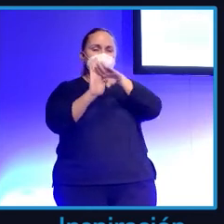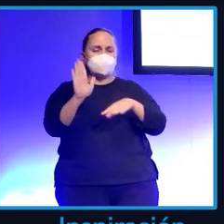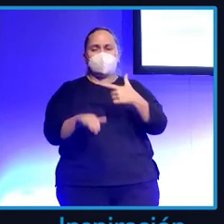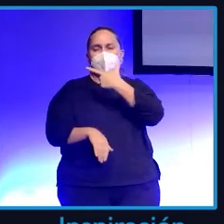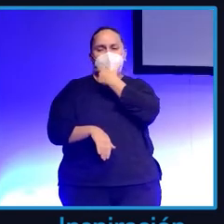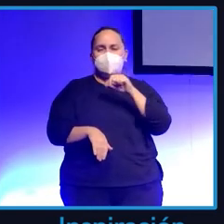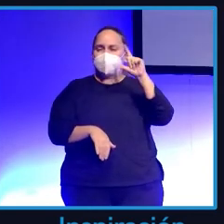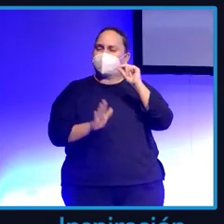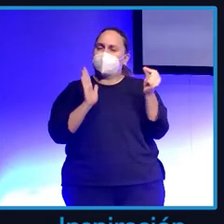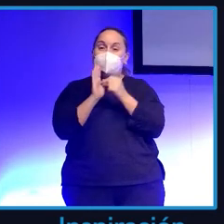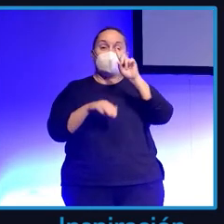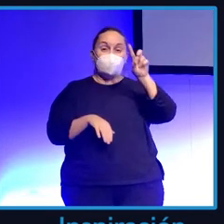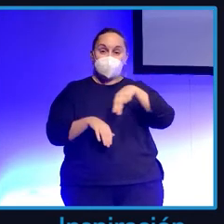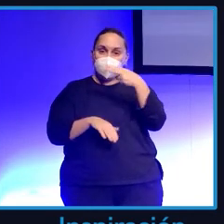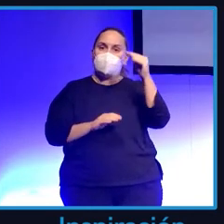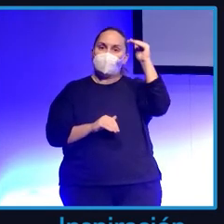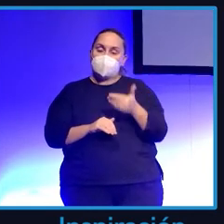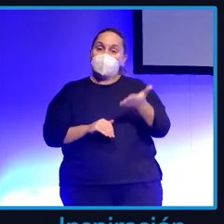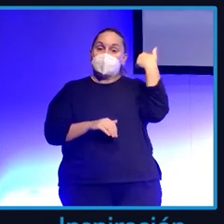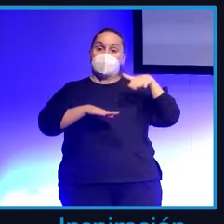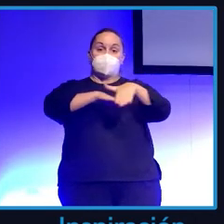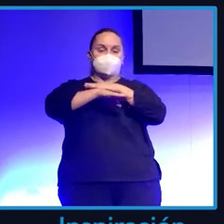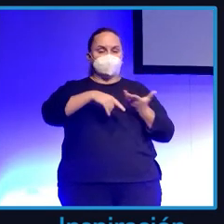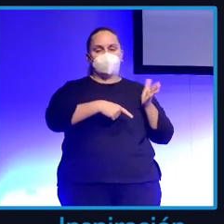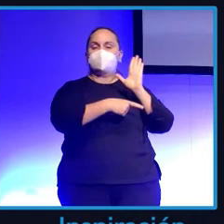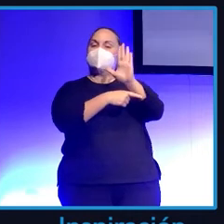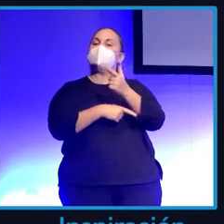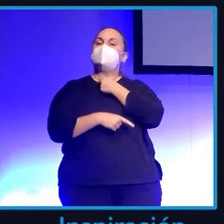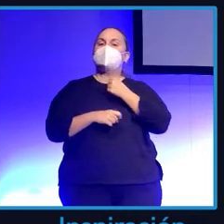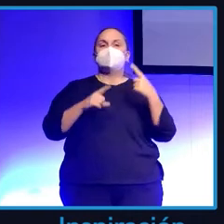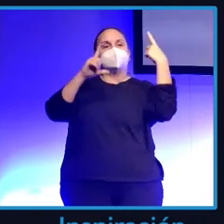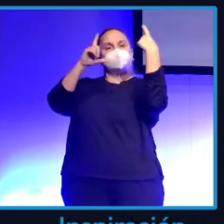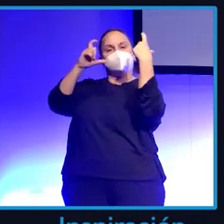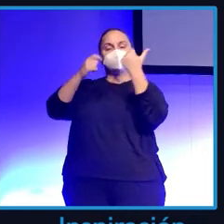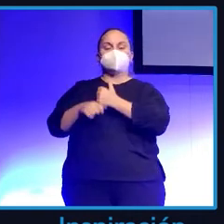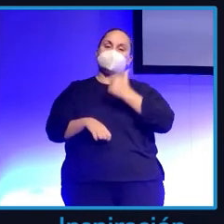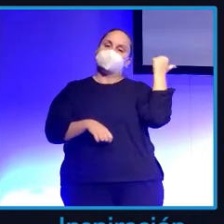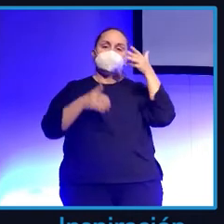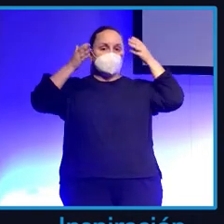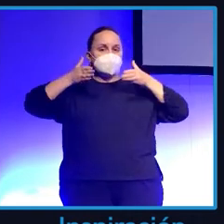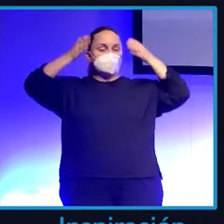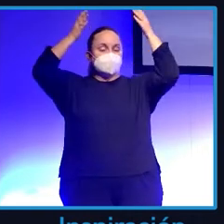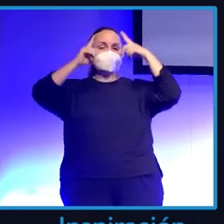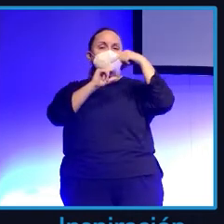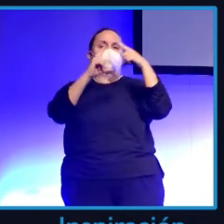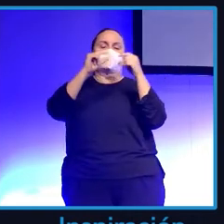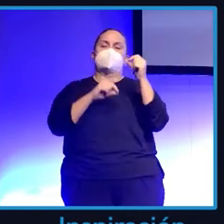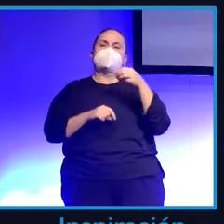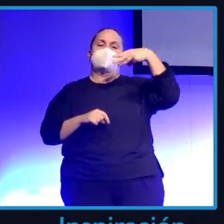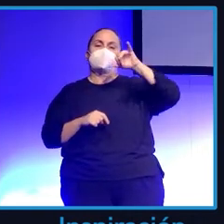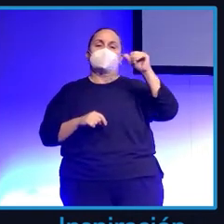presentamos ayer en el Ministerio. A me gusta mucho el momento selfie. Ahí está la chef Estrella Michelin, a la